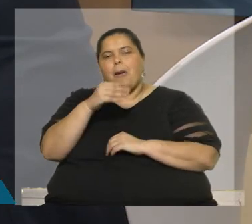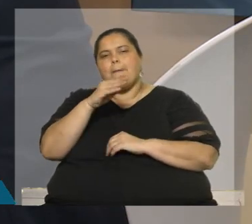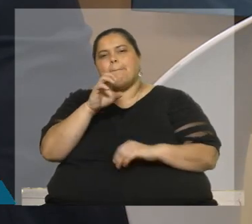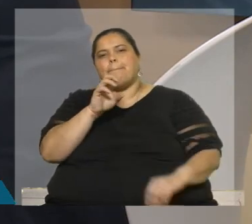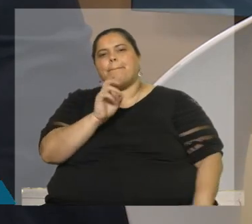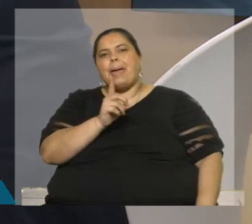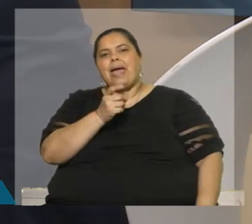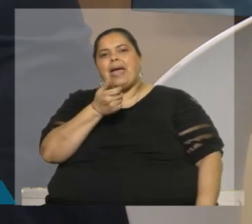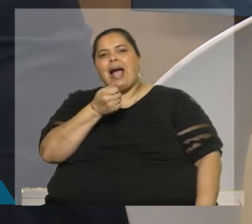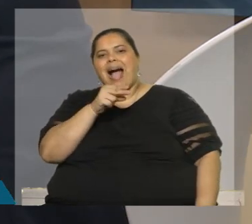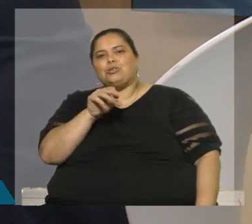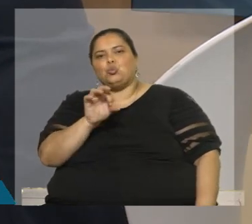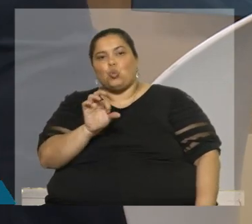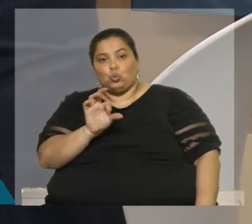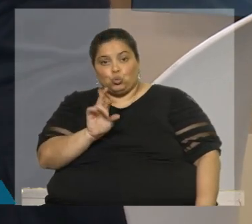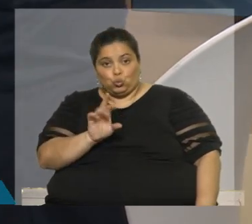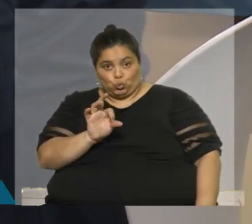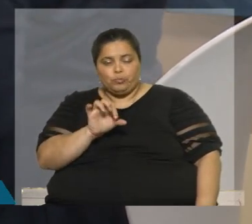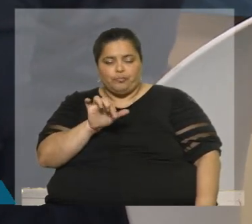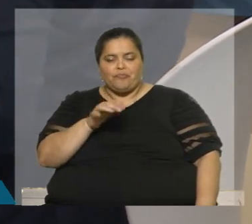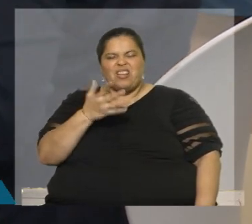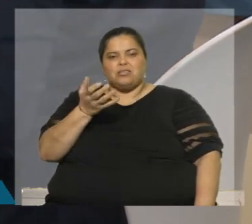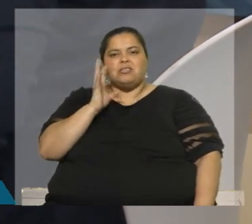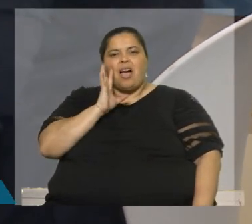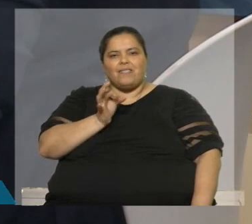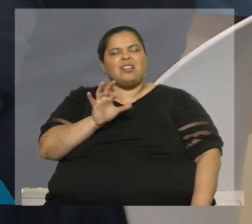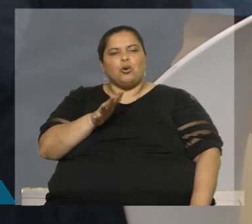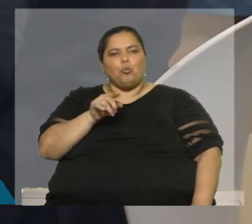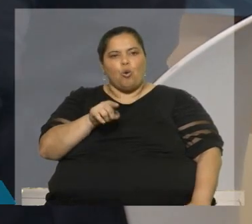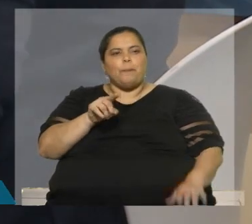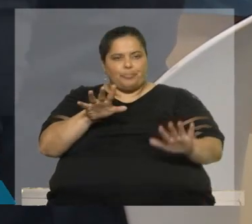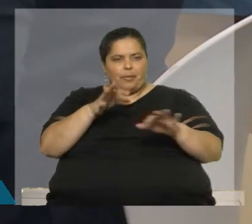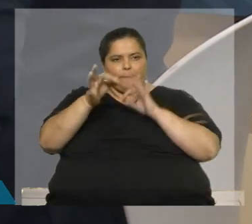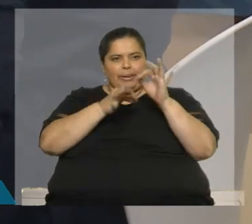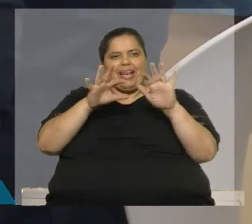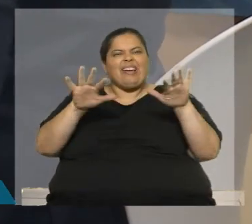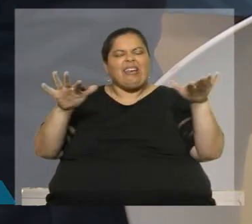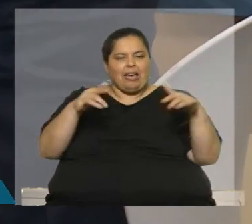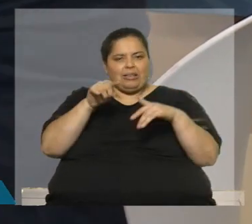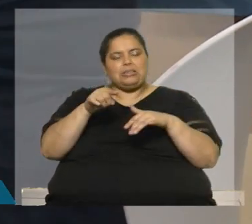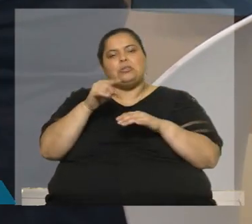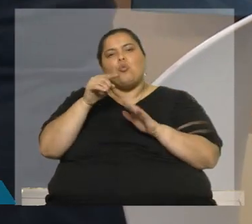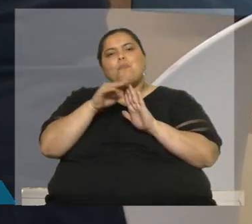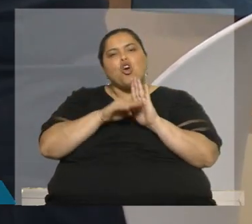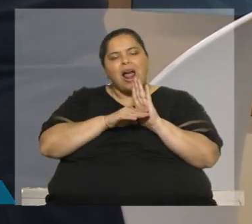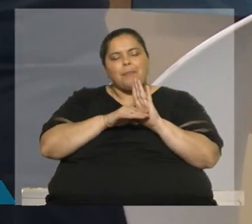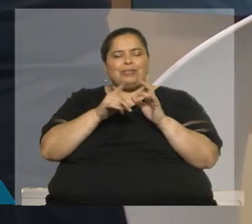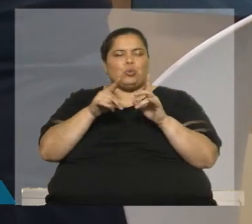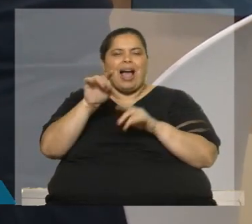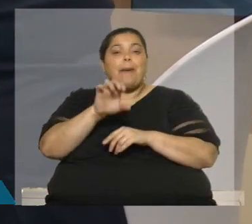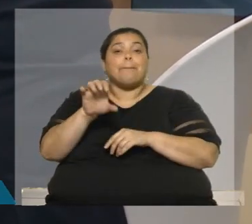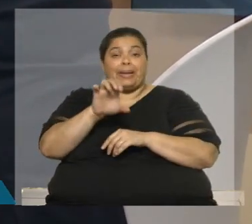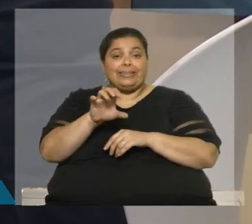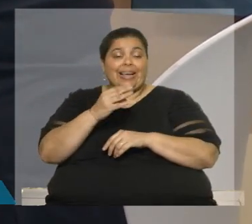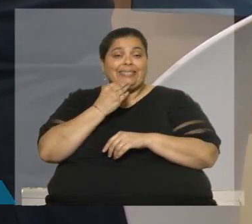allí en el Parlamento Europeo. ¿Se llegó a tratar? Sí, sí. Es un programa para... No, todo el mundo sabe lo que es el programa Espía Pegasus. Una empresa de Israel